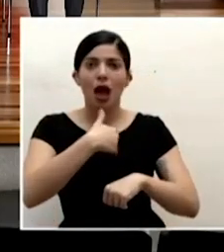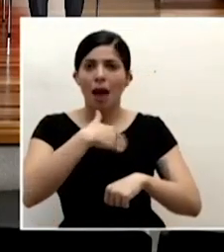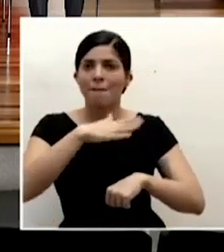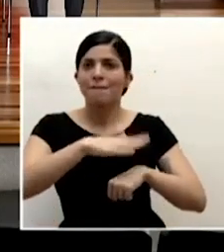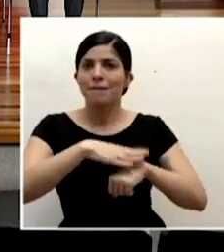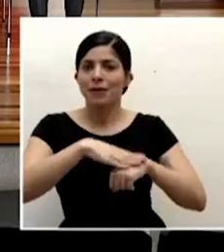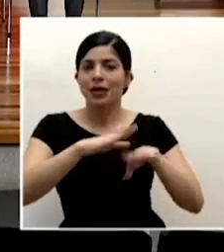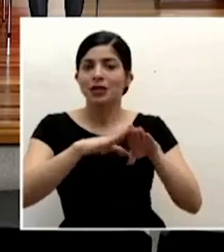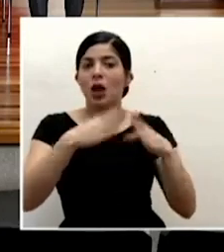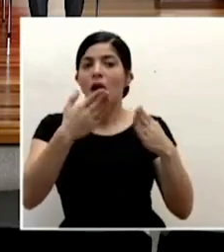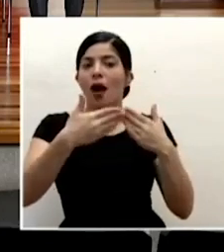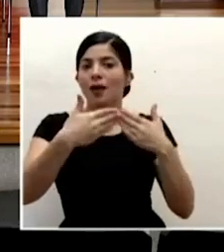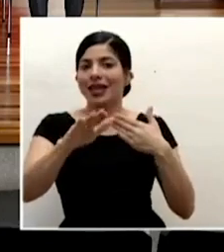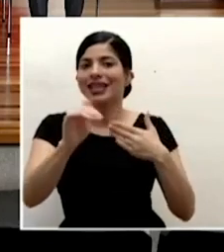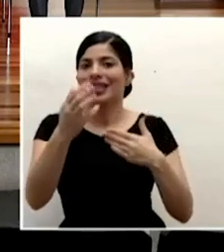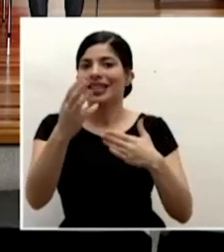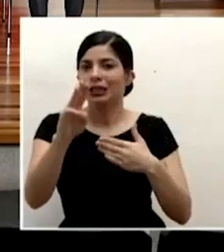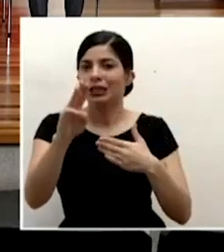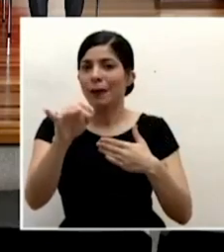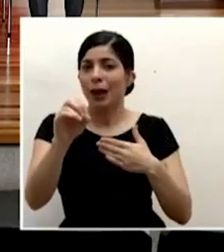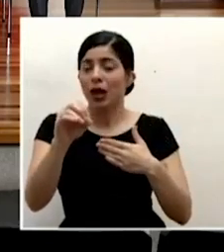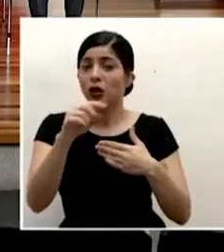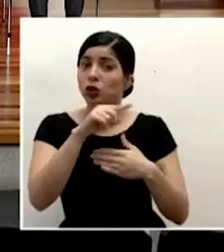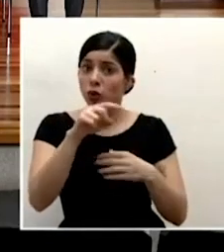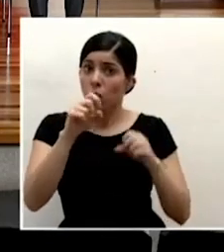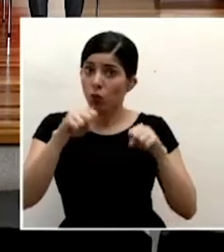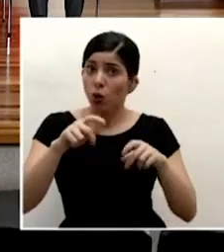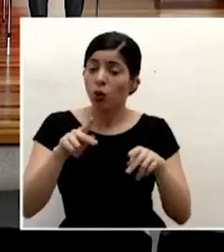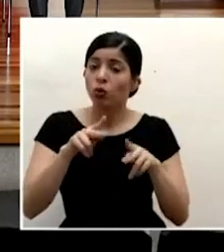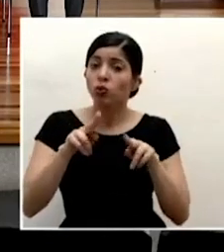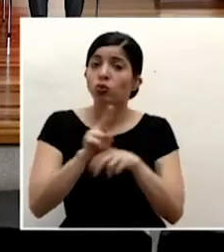mayo pueden usar piscinas y áreas comunes